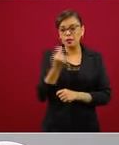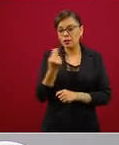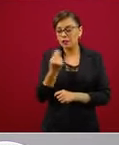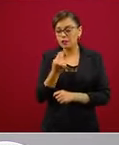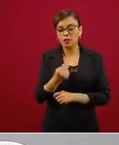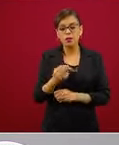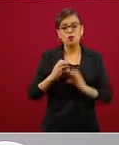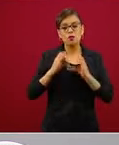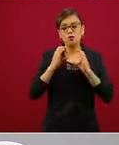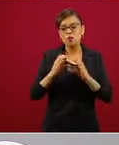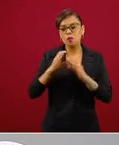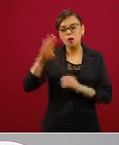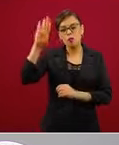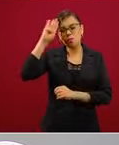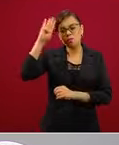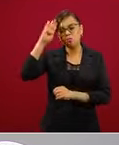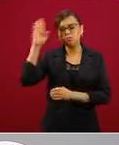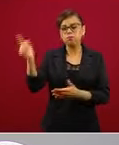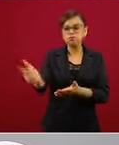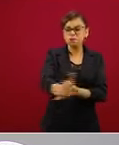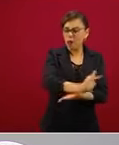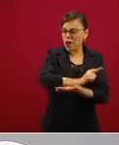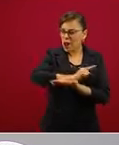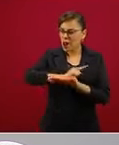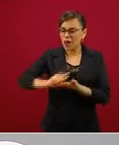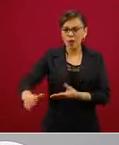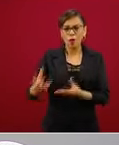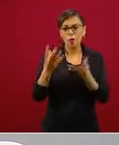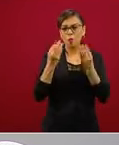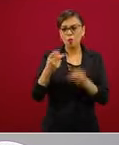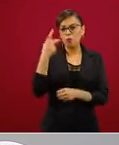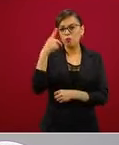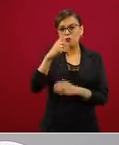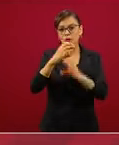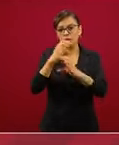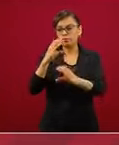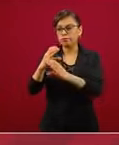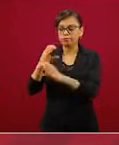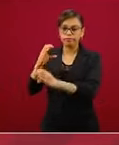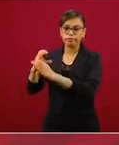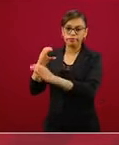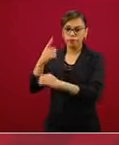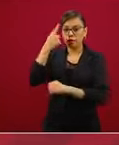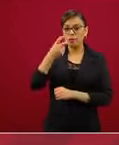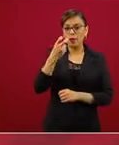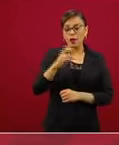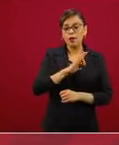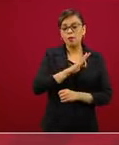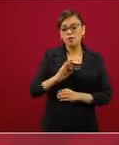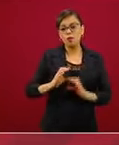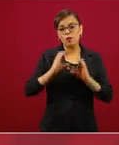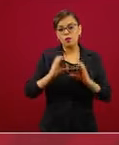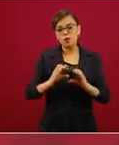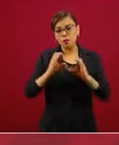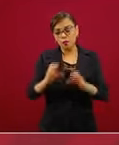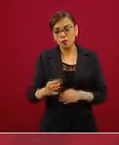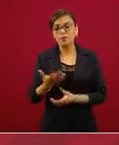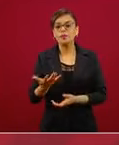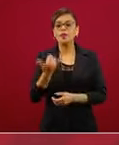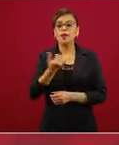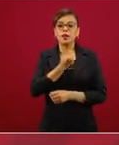sanitización sus unidades y procurando las medidas de prevención de sana distancia